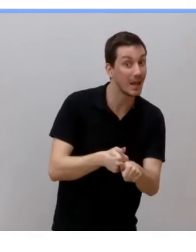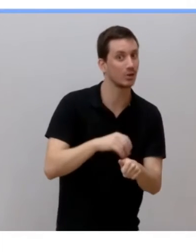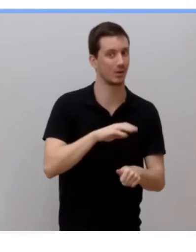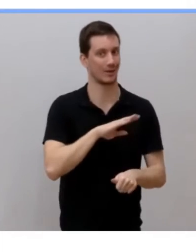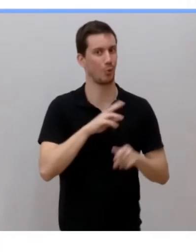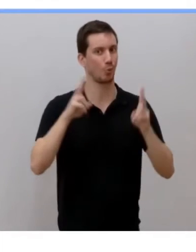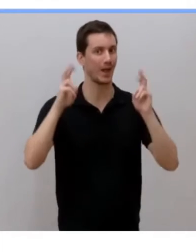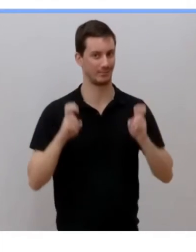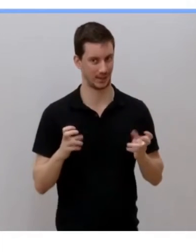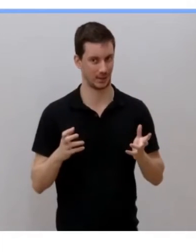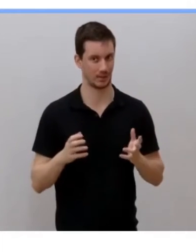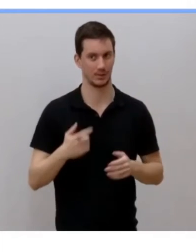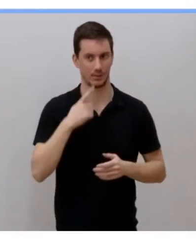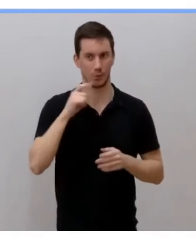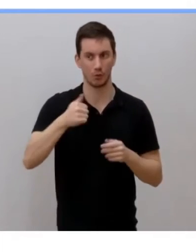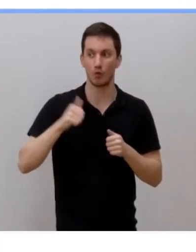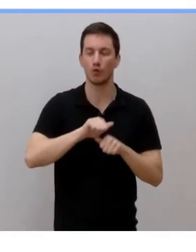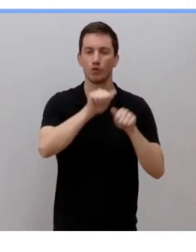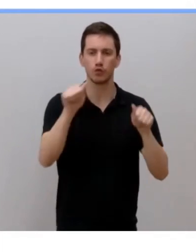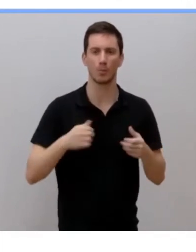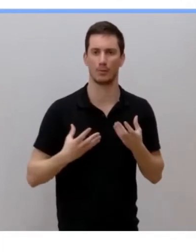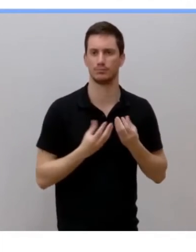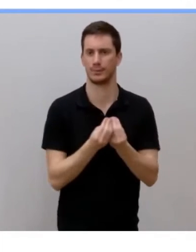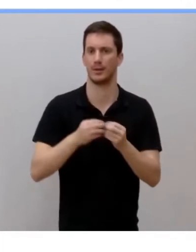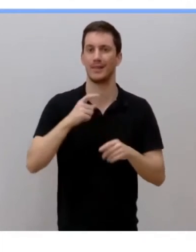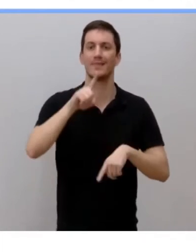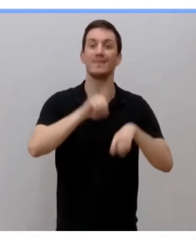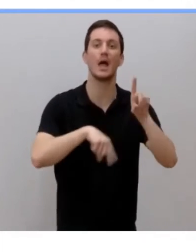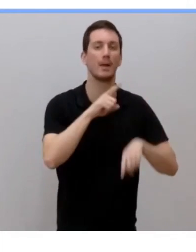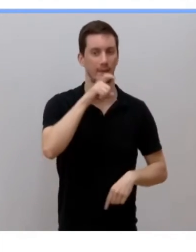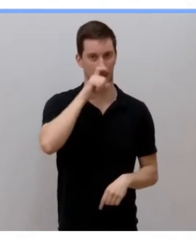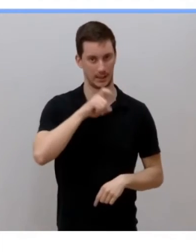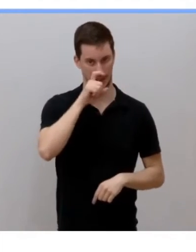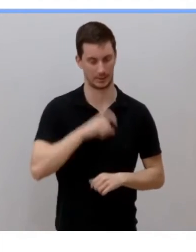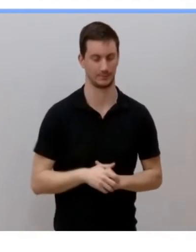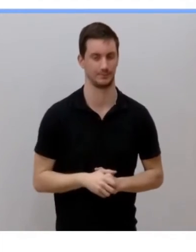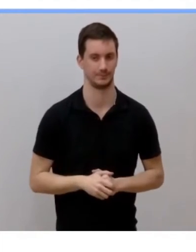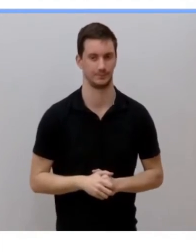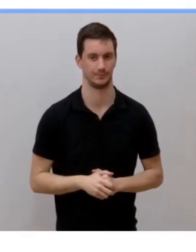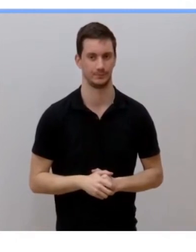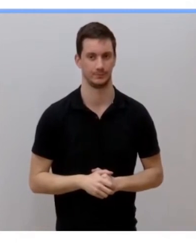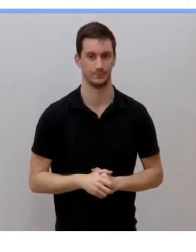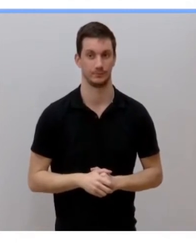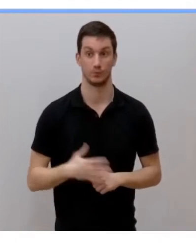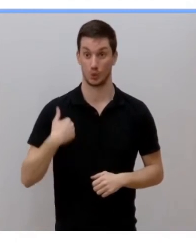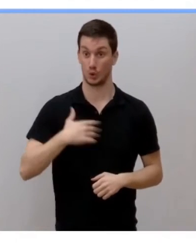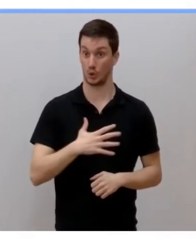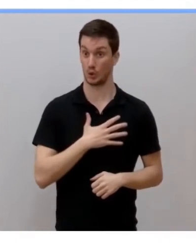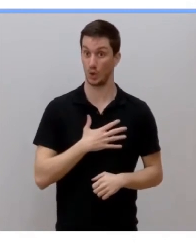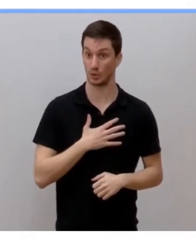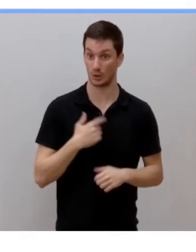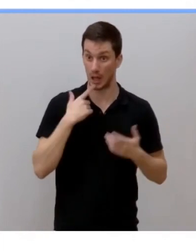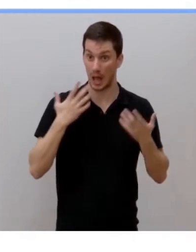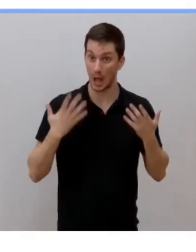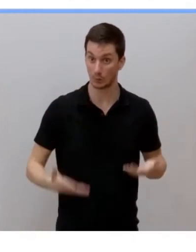homogénea y diferenciada según la edad. Entonces, nosotros es en este momento que